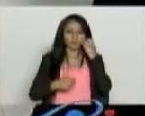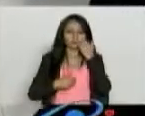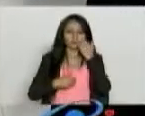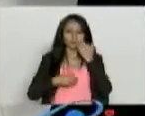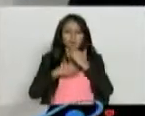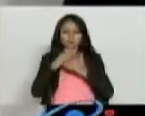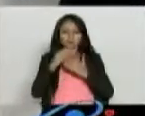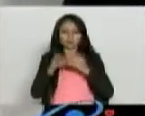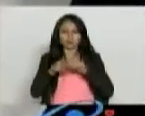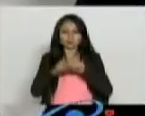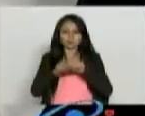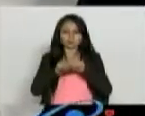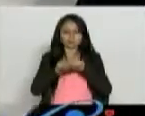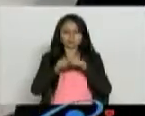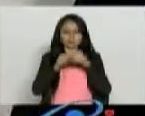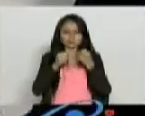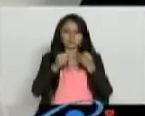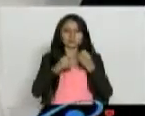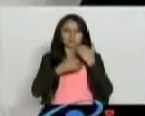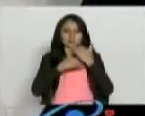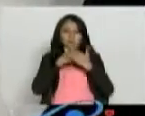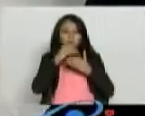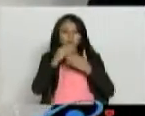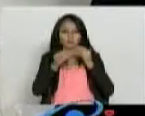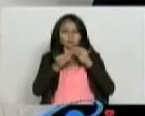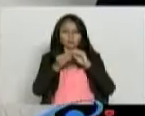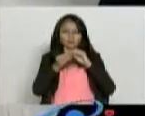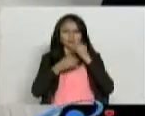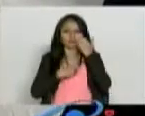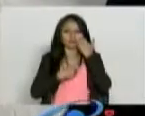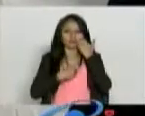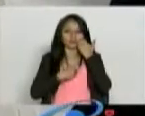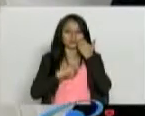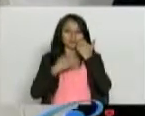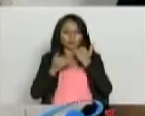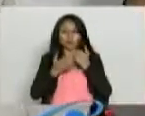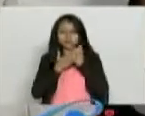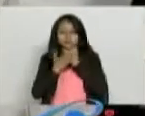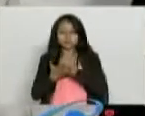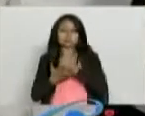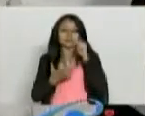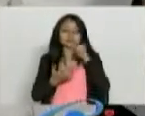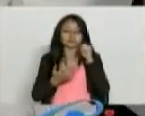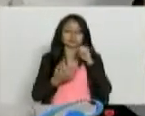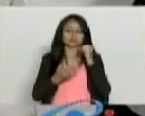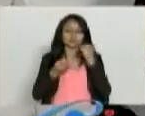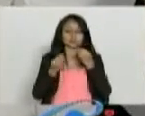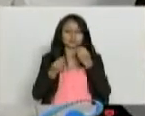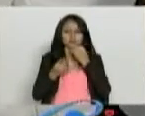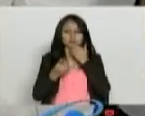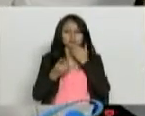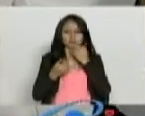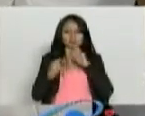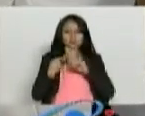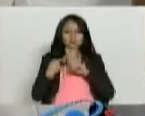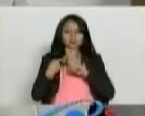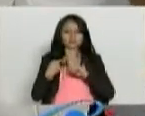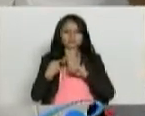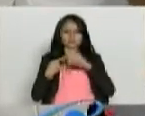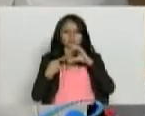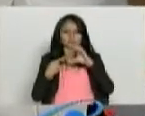ese proceso degenerativo hace que los tengan en silla de ruedas. Pero sí hay otras ayudas terapéuticas. Está la